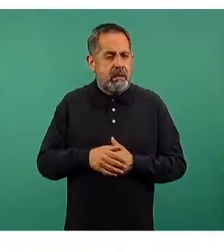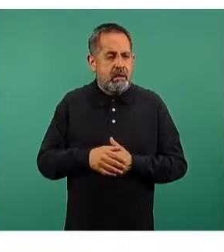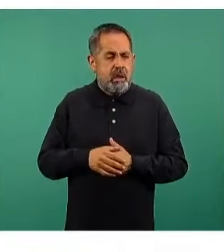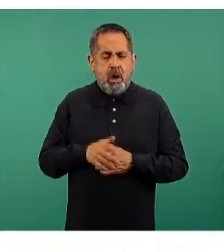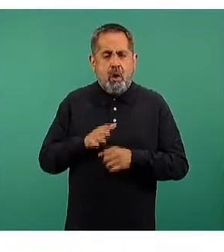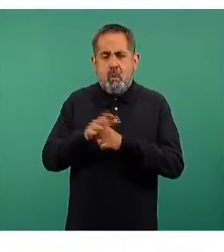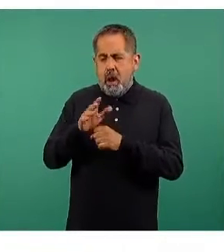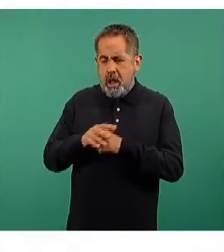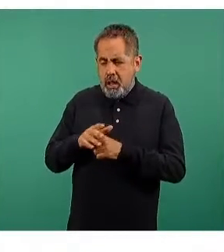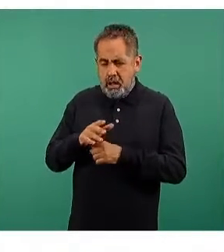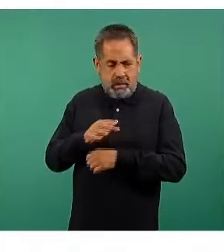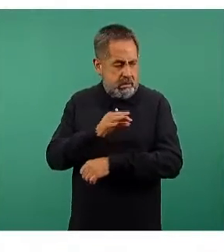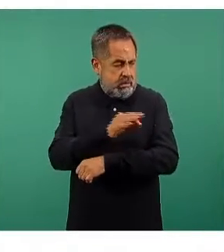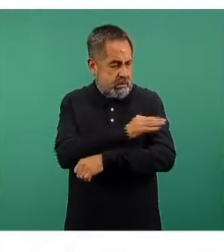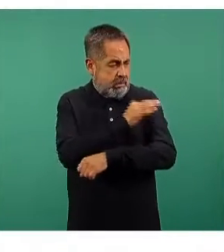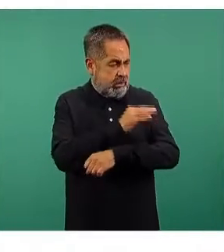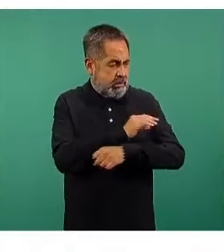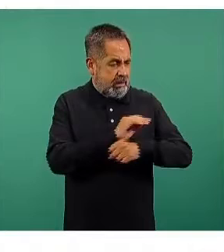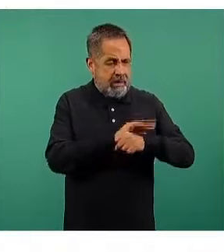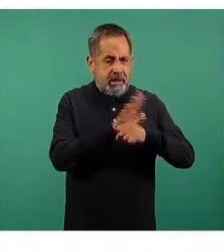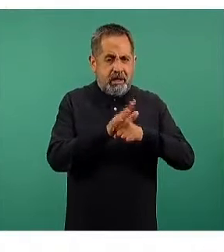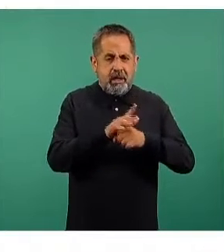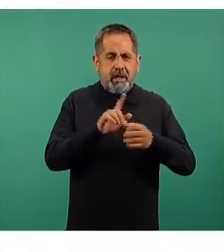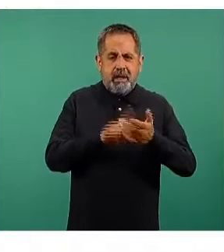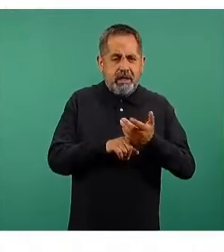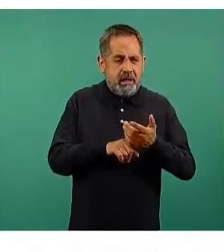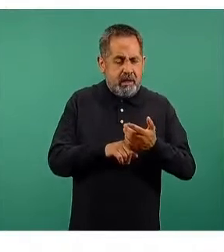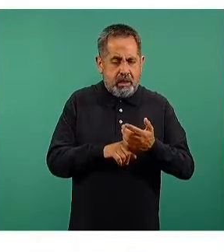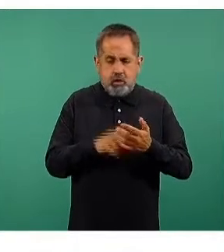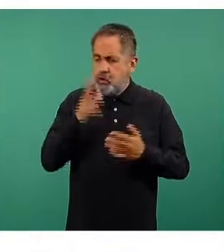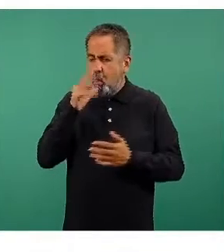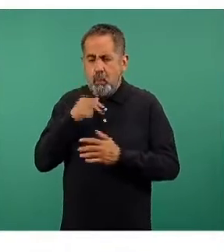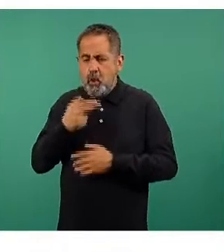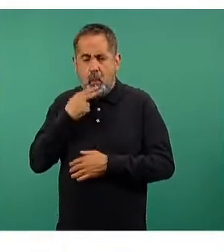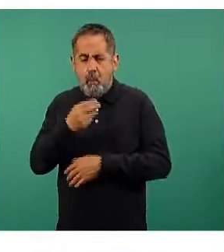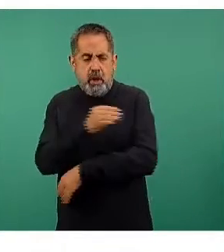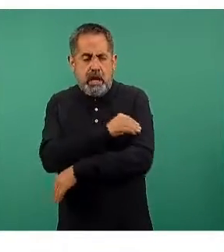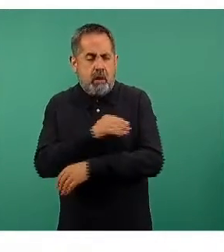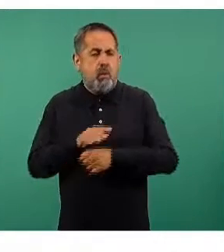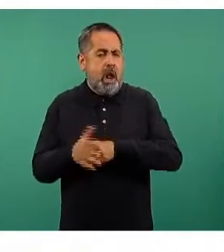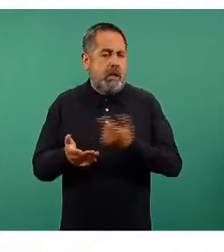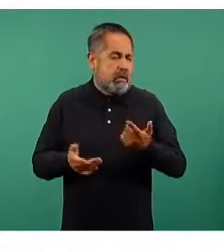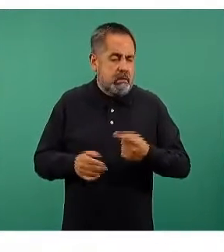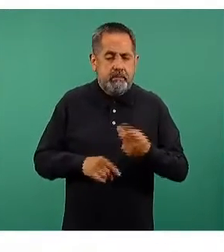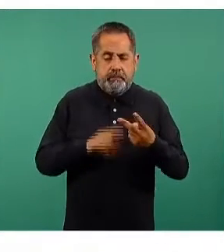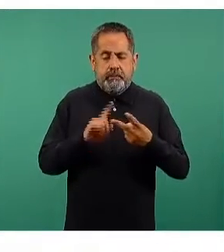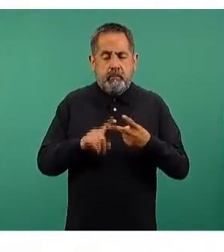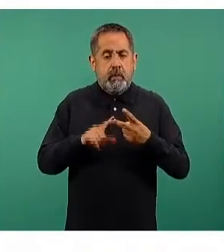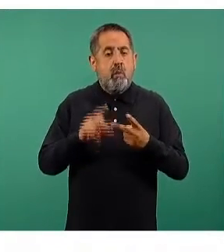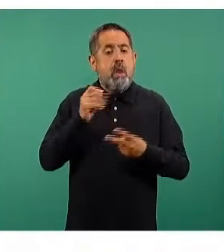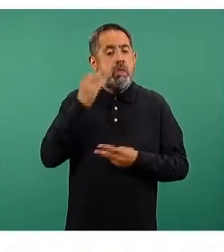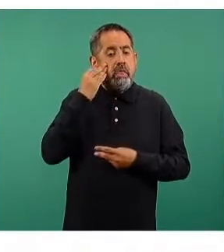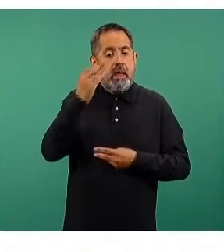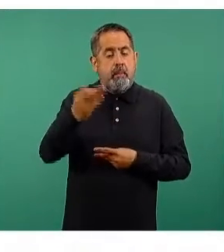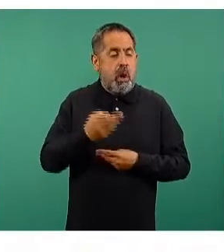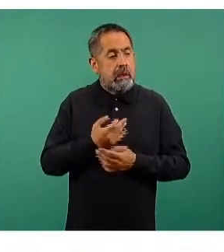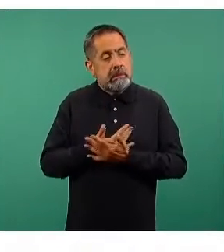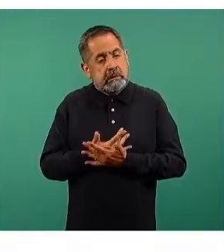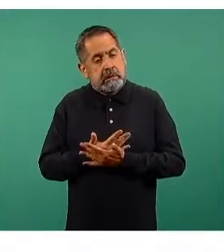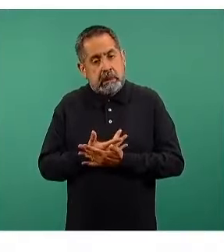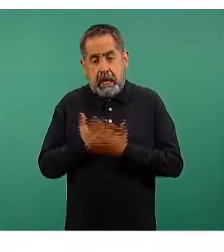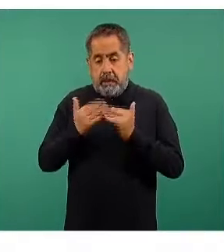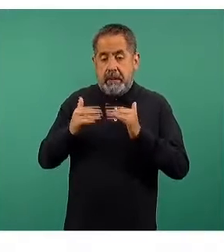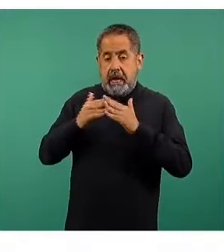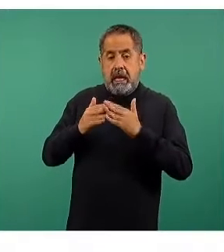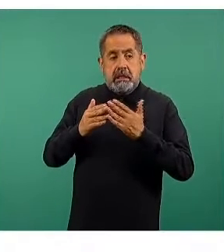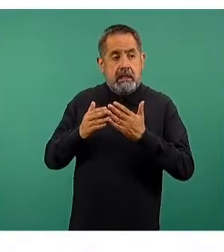contraindicaciones contra la vacuna del COVID-19? La segunda, ¿qué tiempo tenemos que esperar dentro del lugar